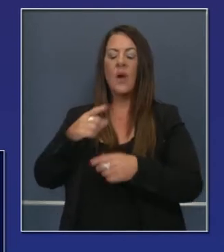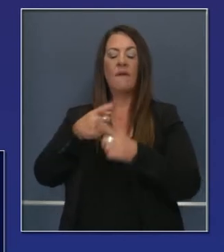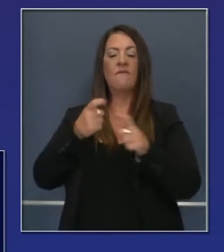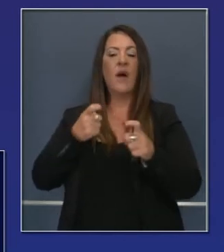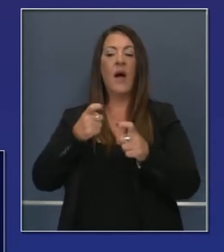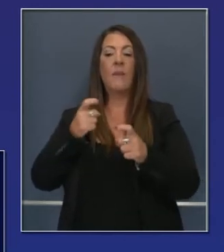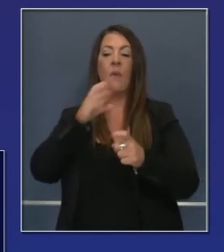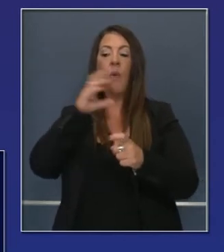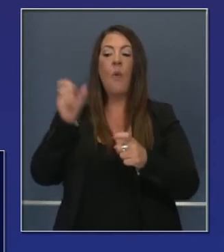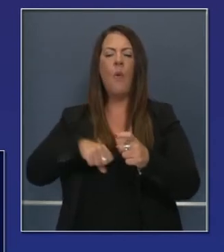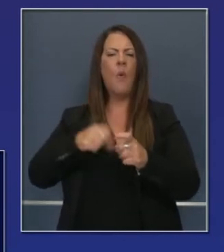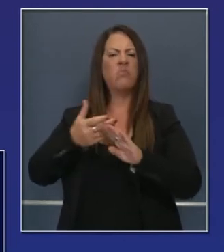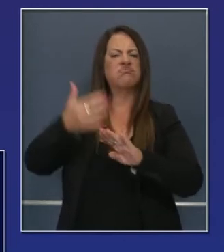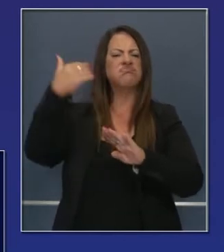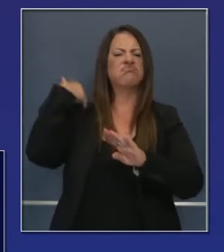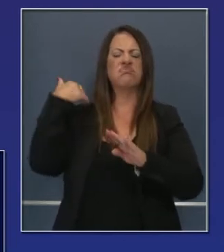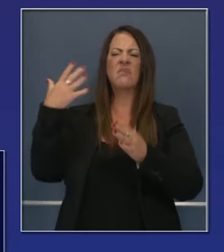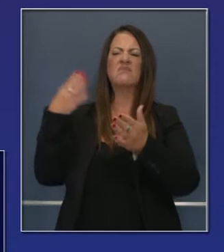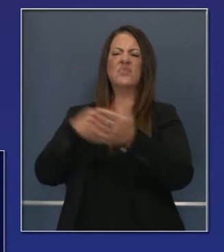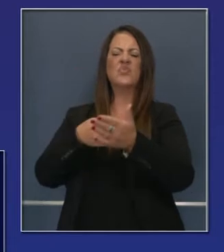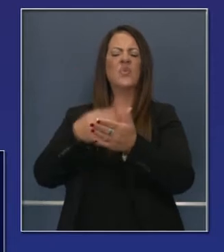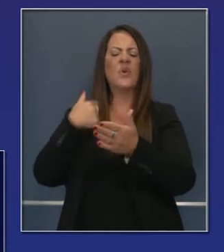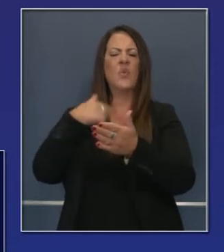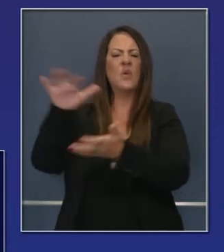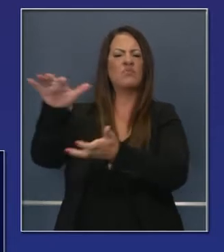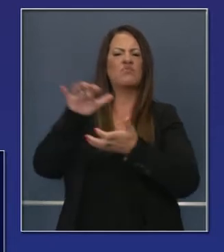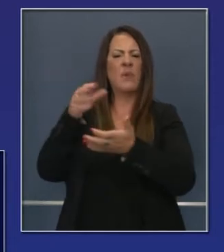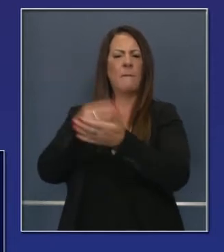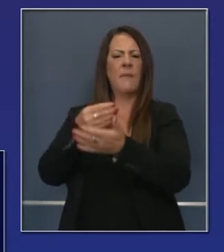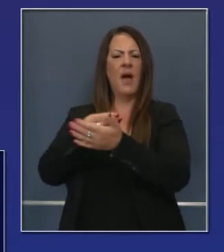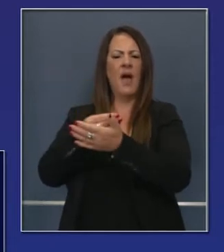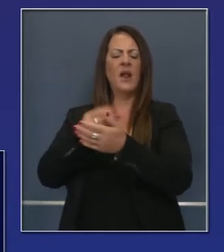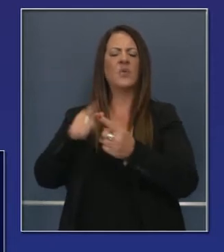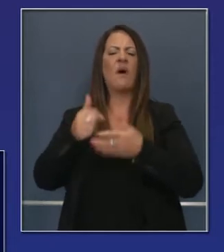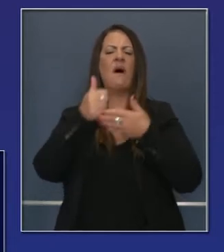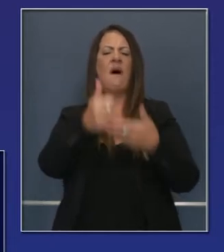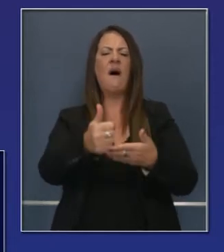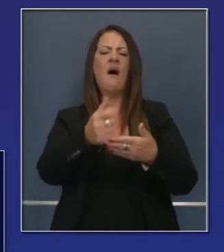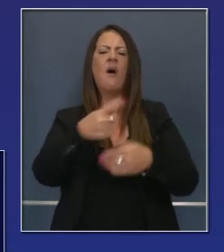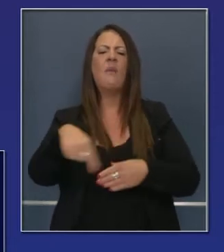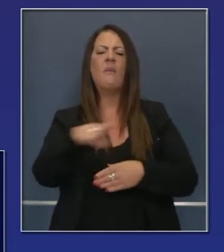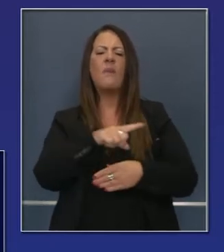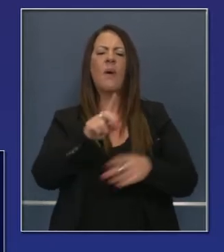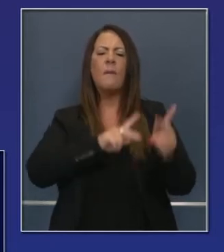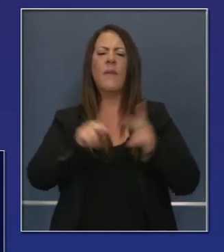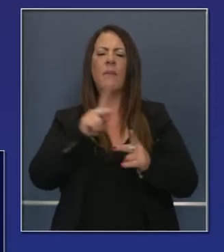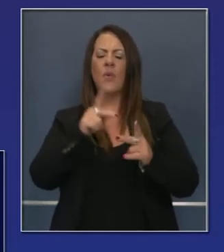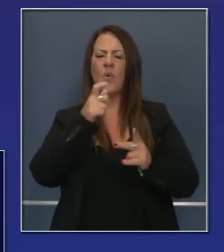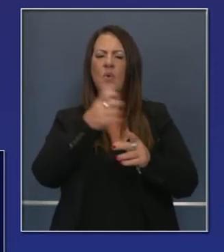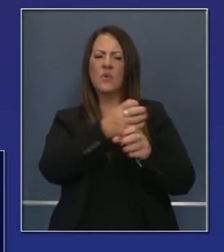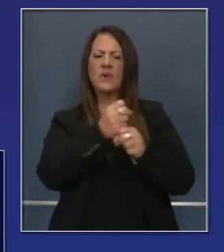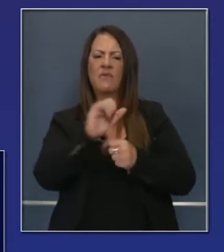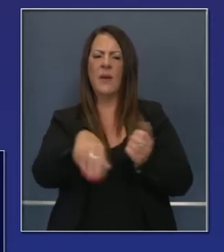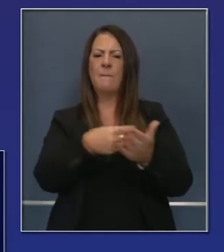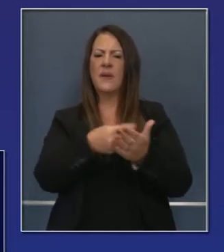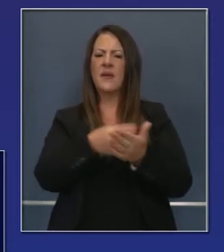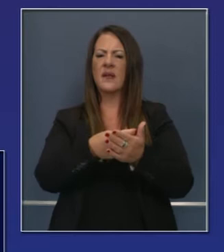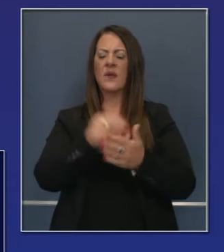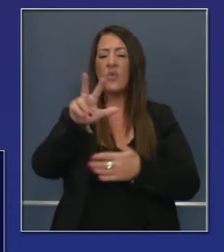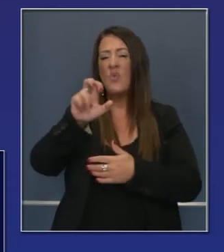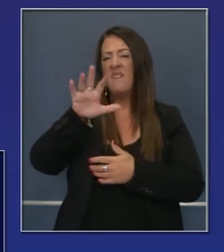ciertas recompensas de hipotecas para viviendas. El estado